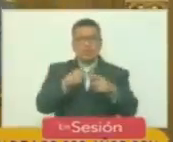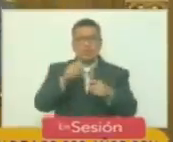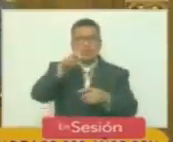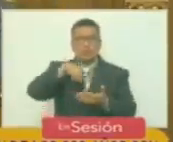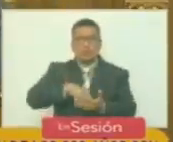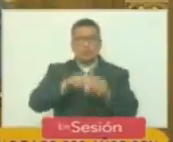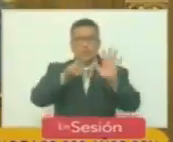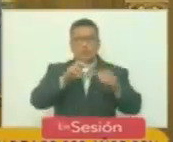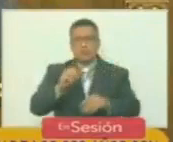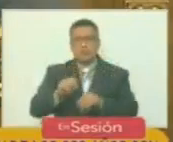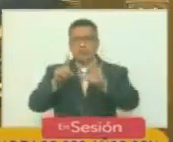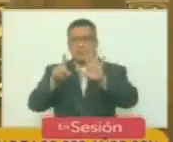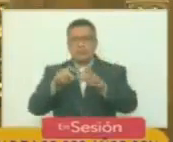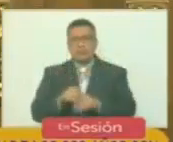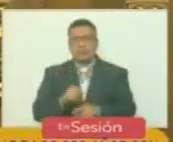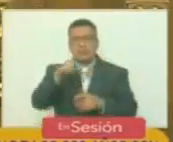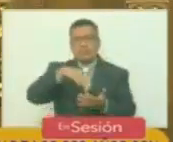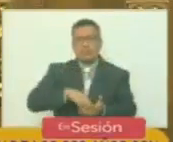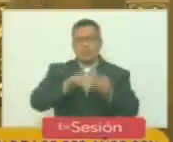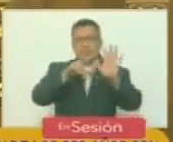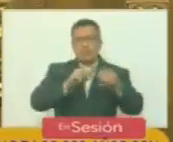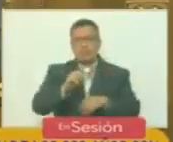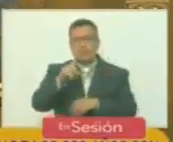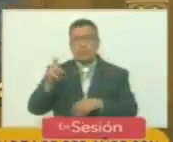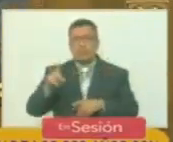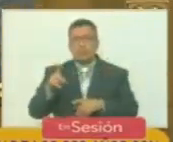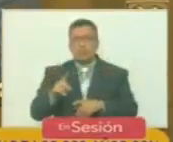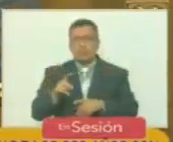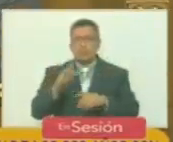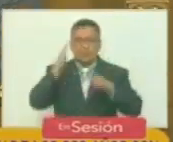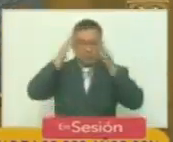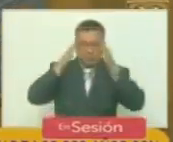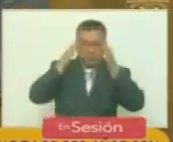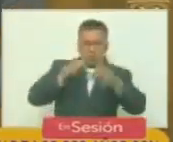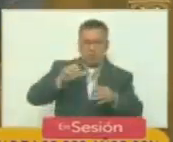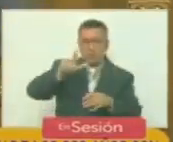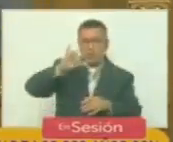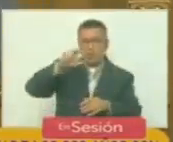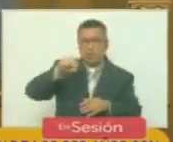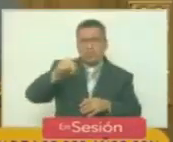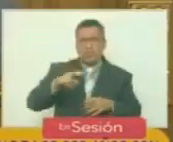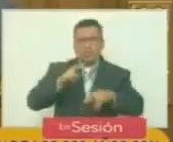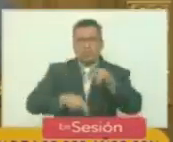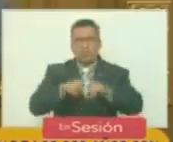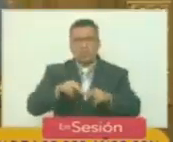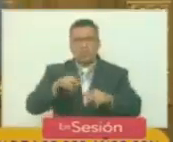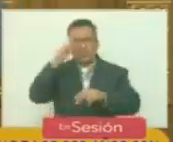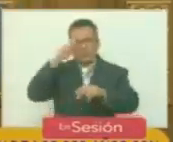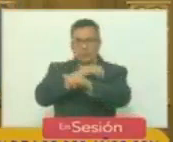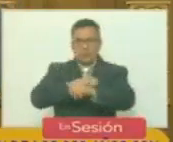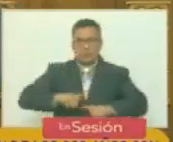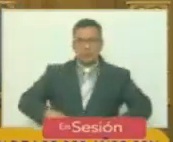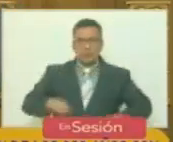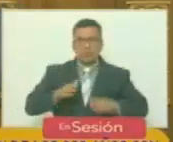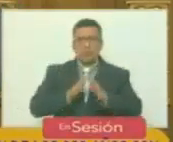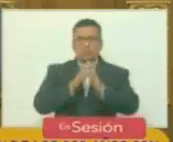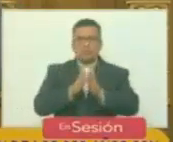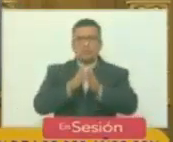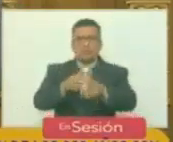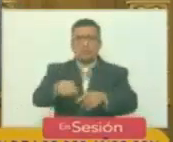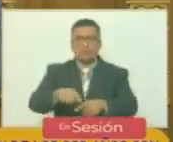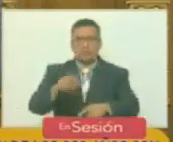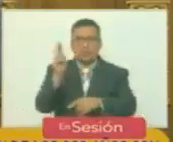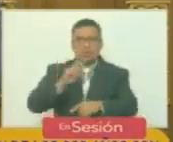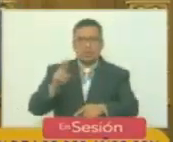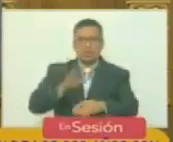1806 y en 1811 se le instruye al hino de Clemente la conformación de las fuerzas navales de la